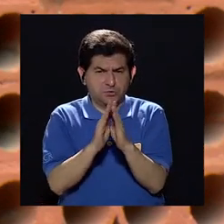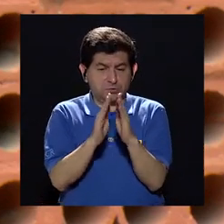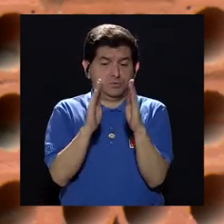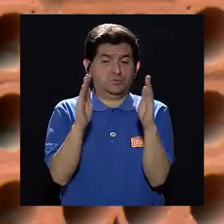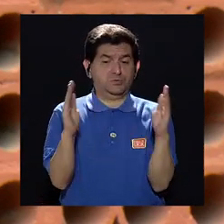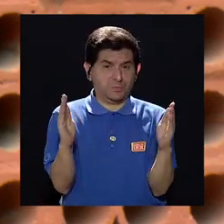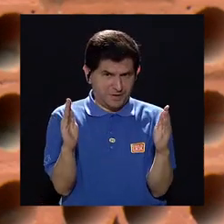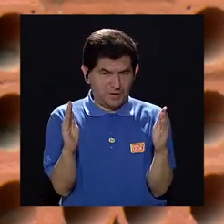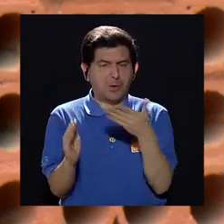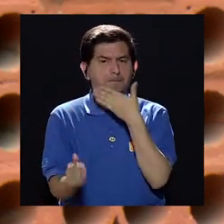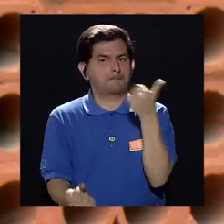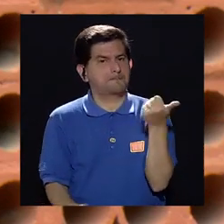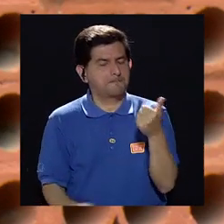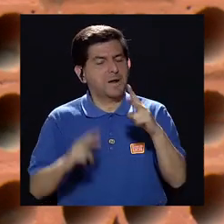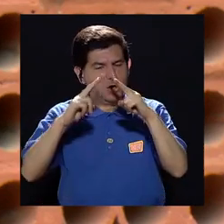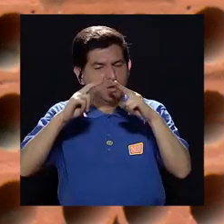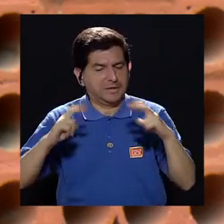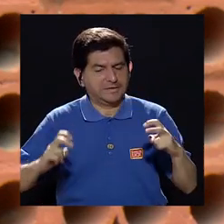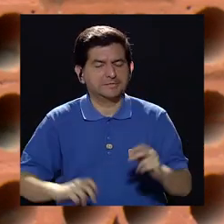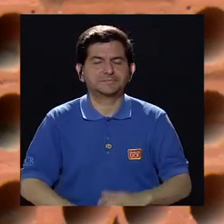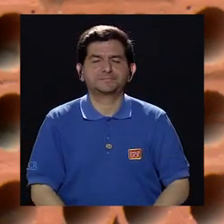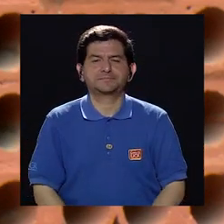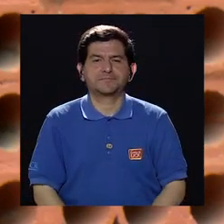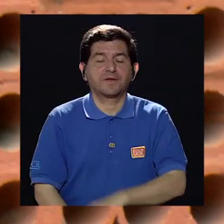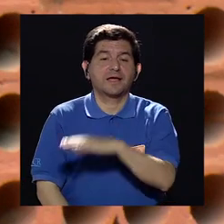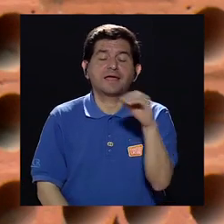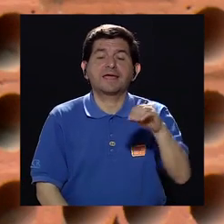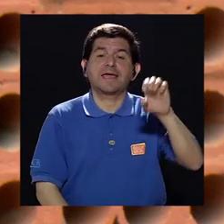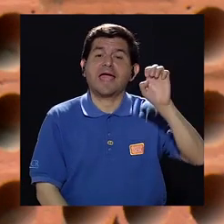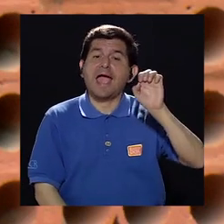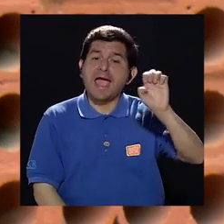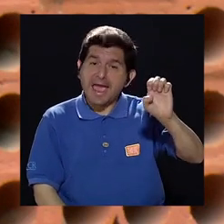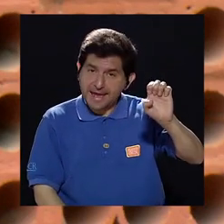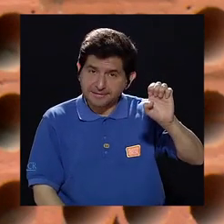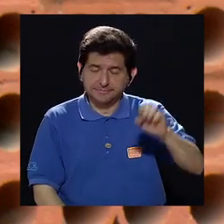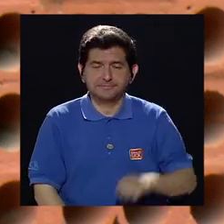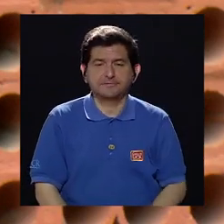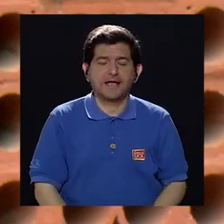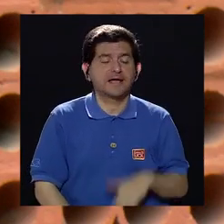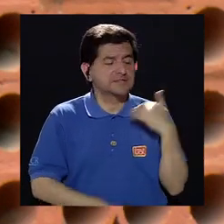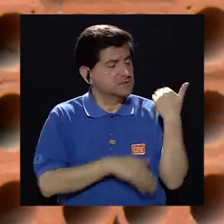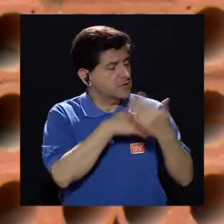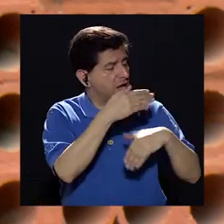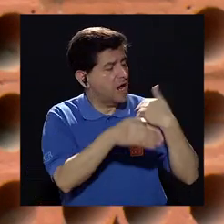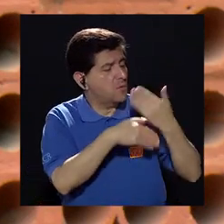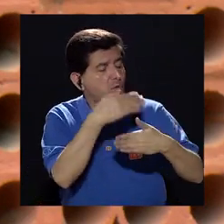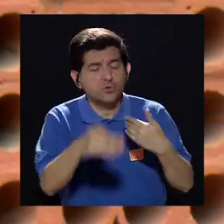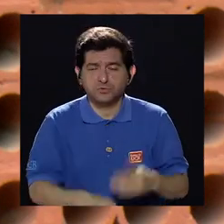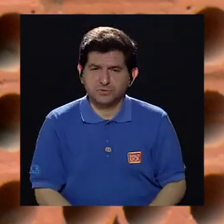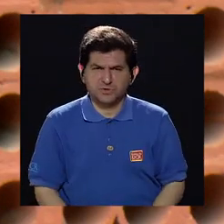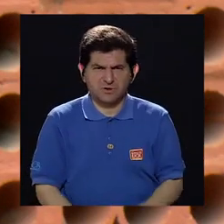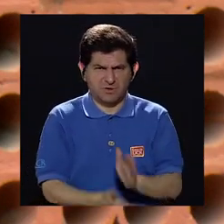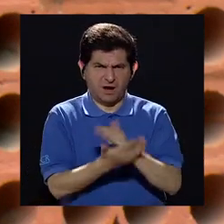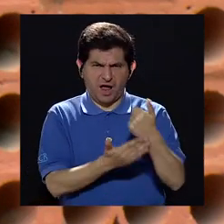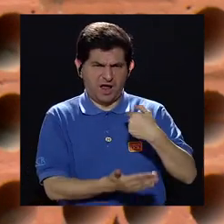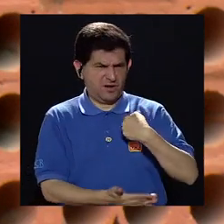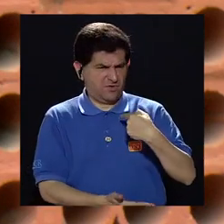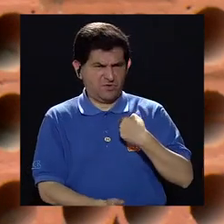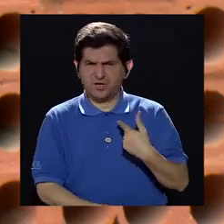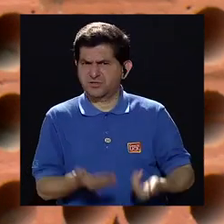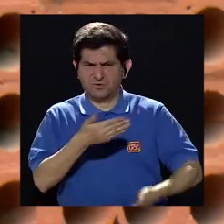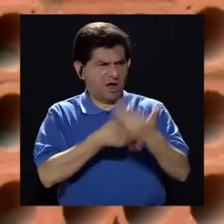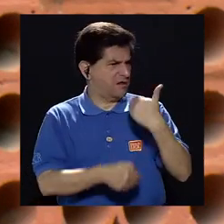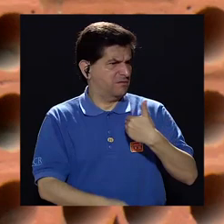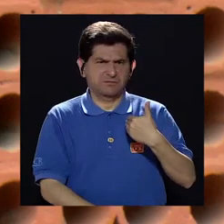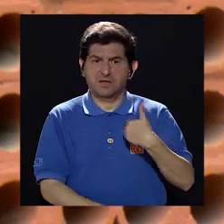más grandecito que eso, mejor revisarlo. Y la E nos habla de evolución, o sea, algo que yo